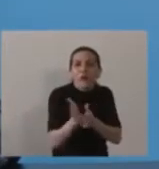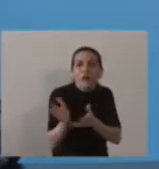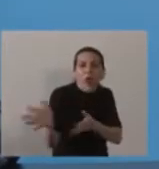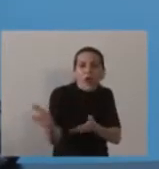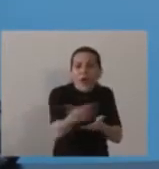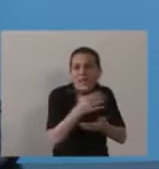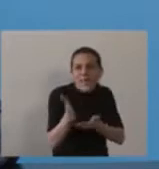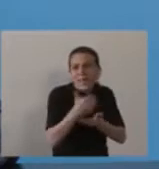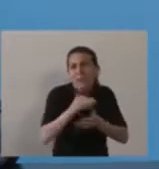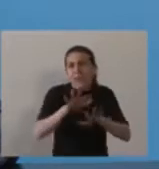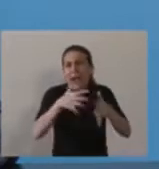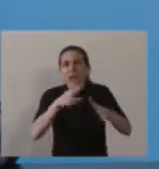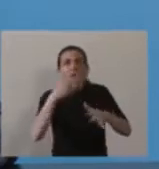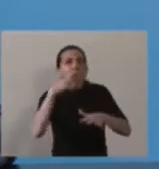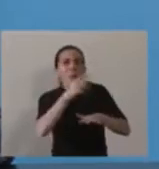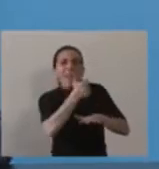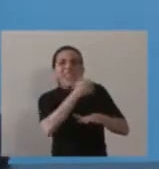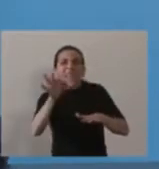.600 productores,